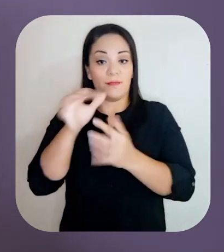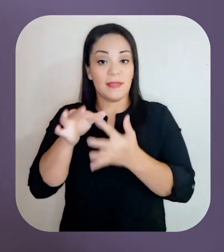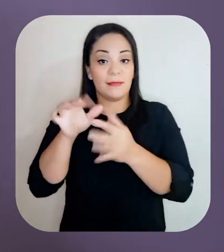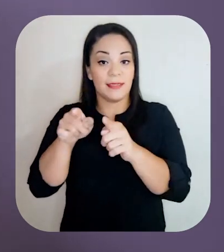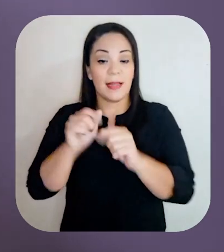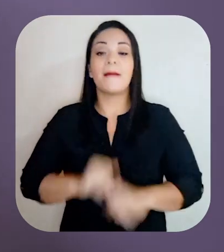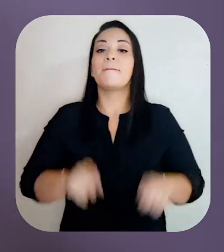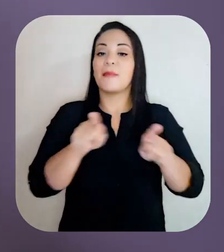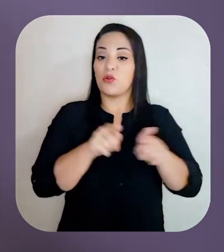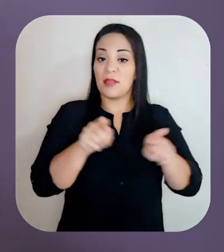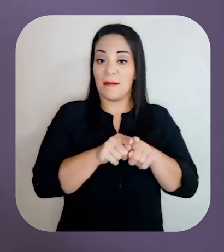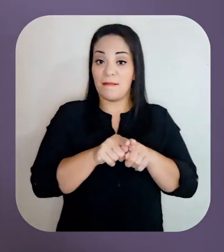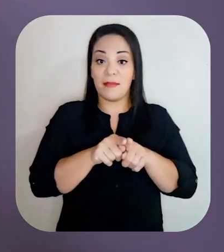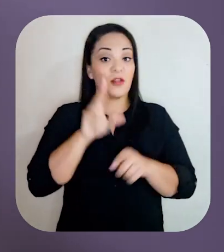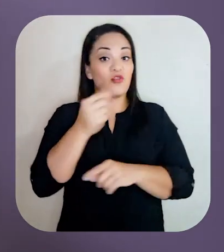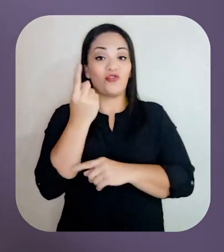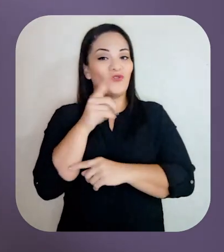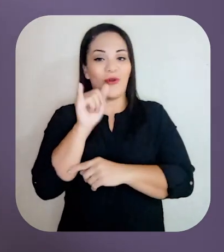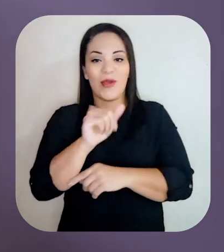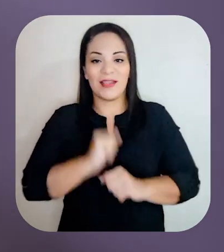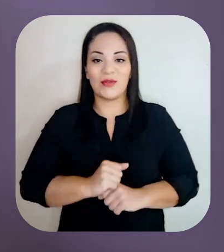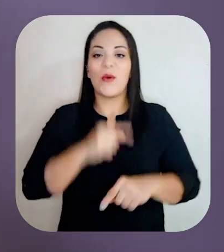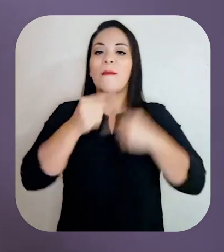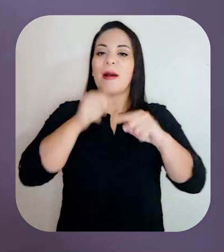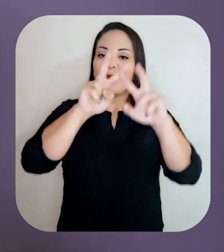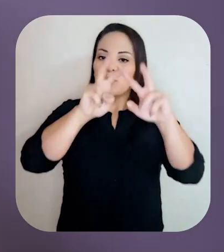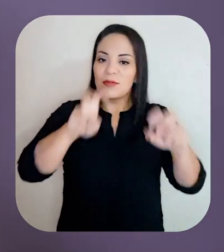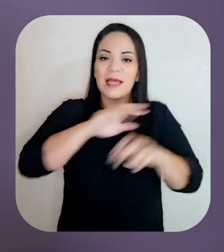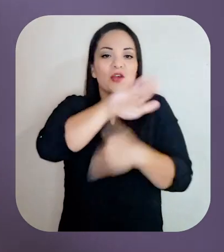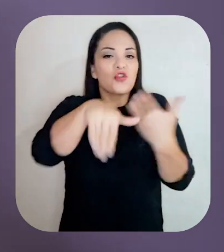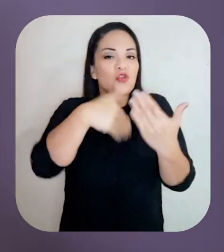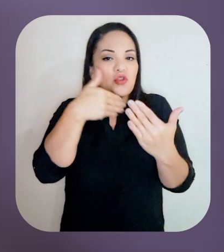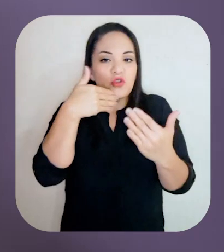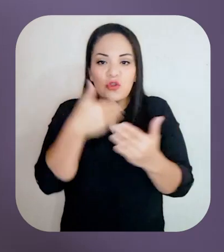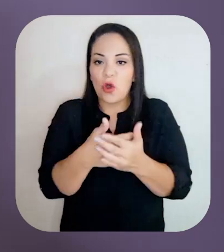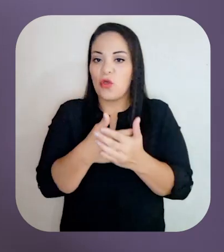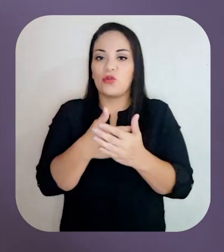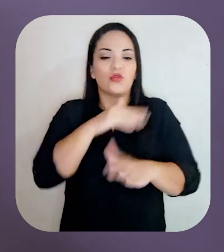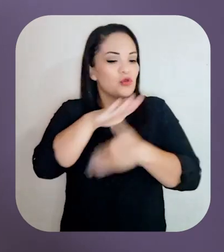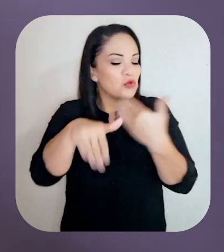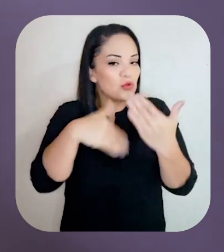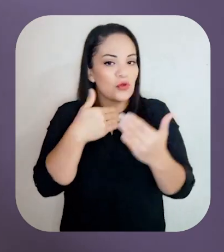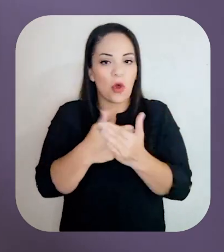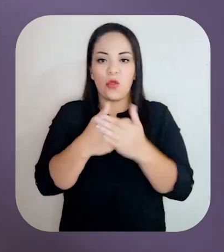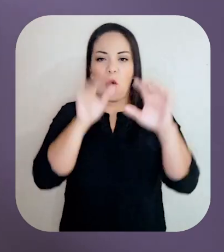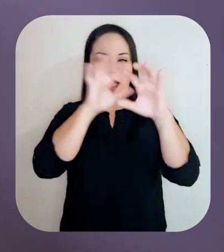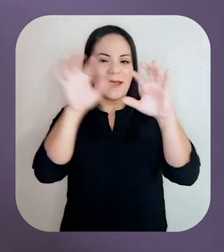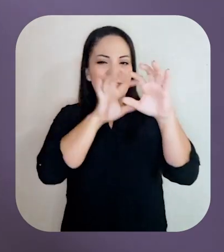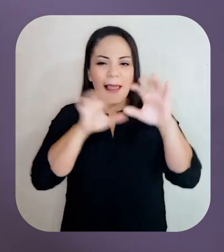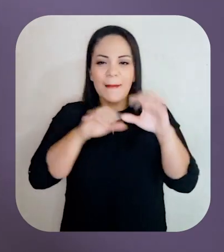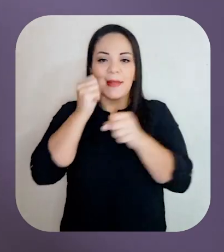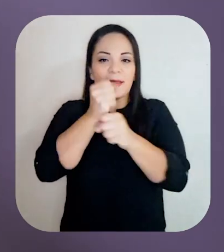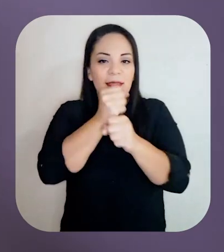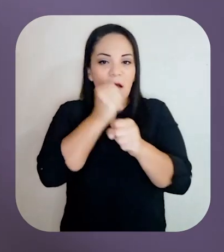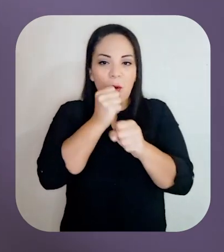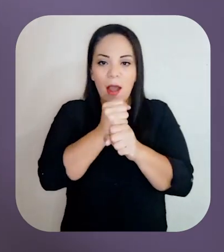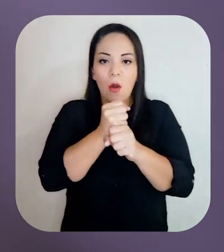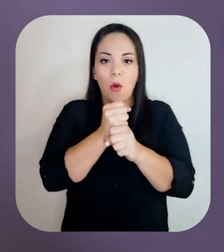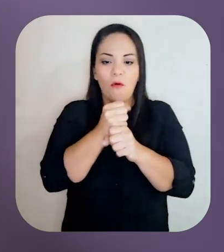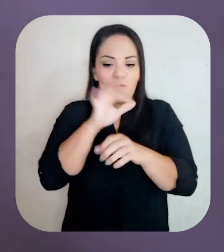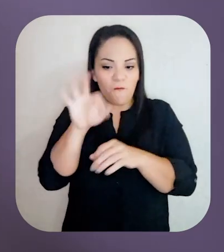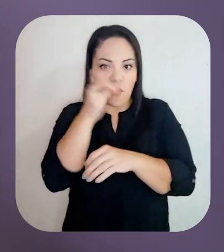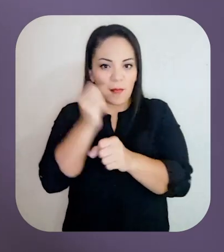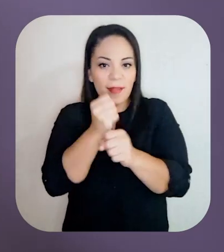pero no se va a quedar ahí. Vamos a revisar absolutamente todos nuestros esquemas de trabajo para que estas